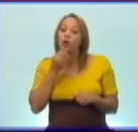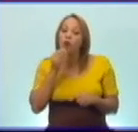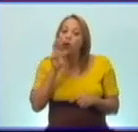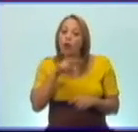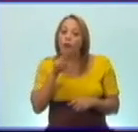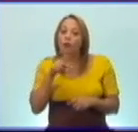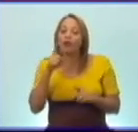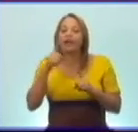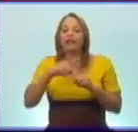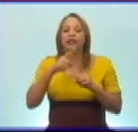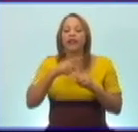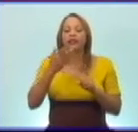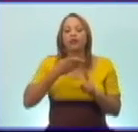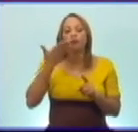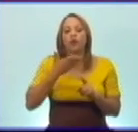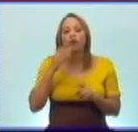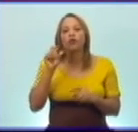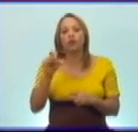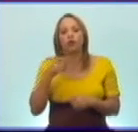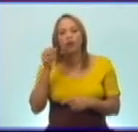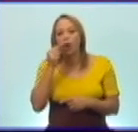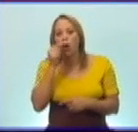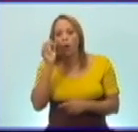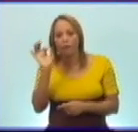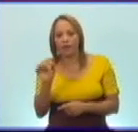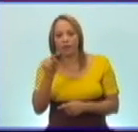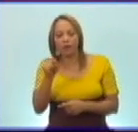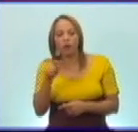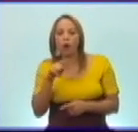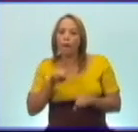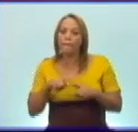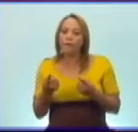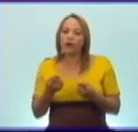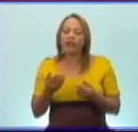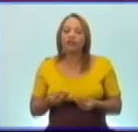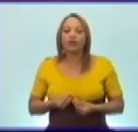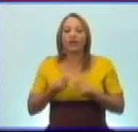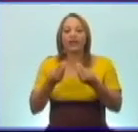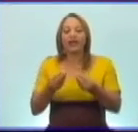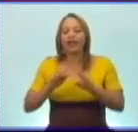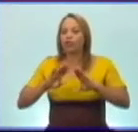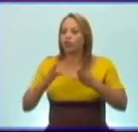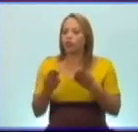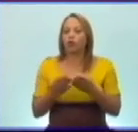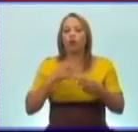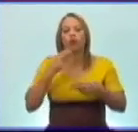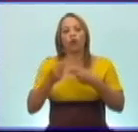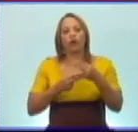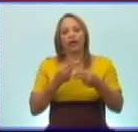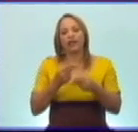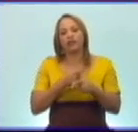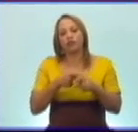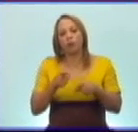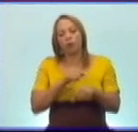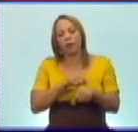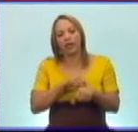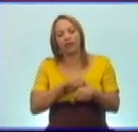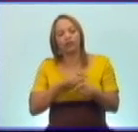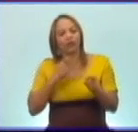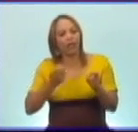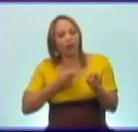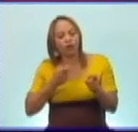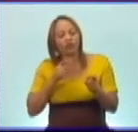testimonio del combatiente, porque les ofrece las vivencias de estos momentos y los